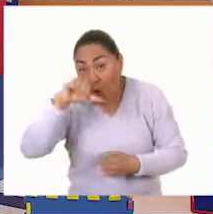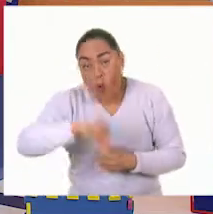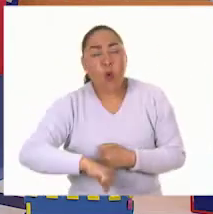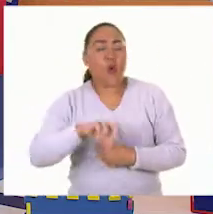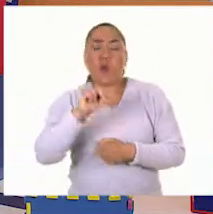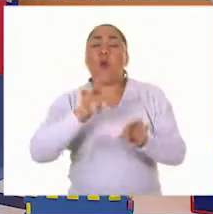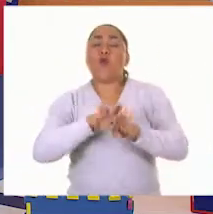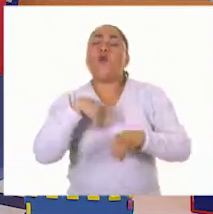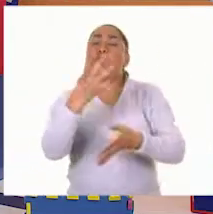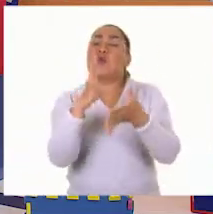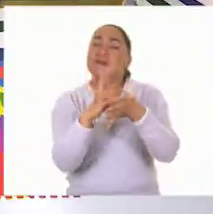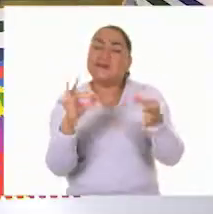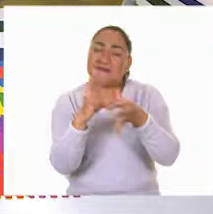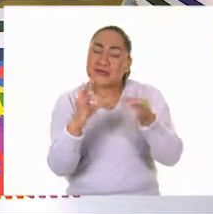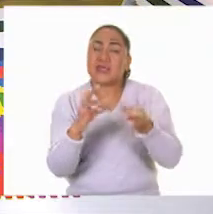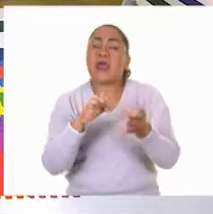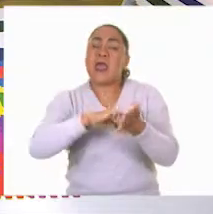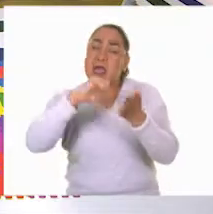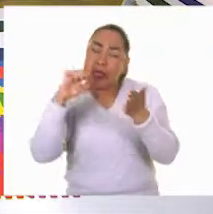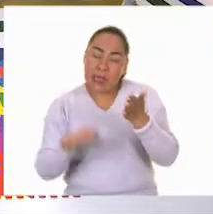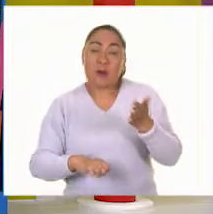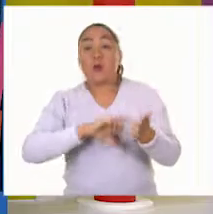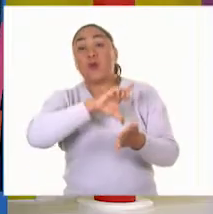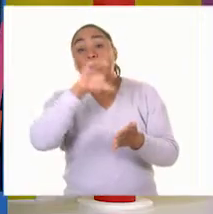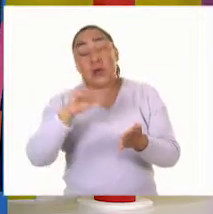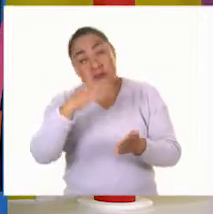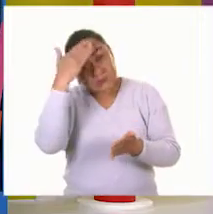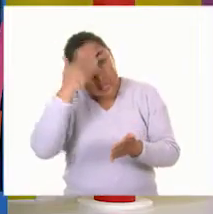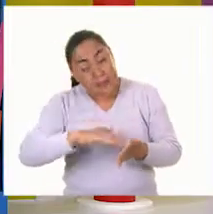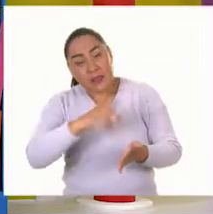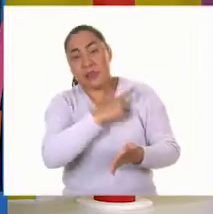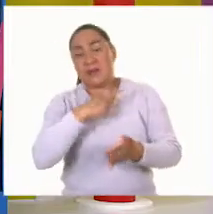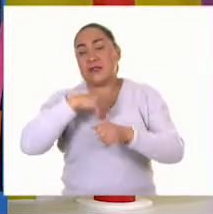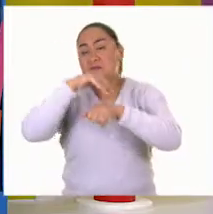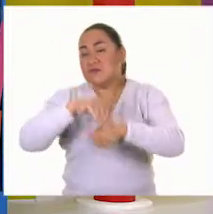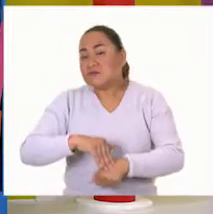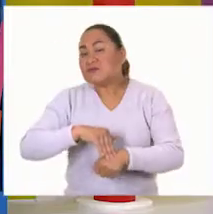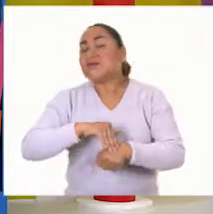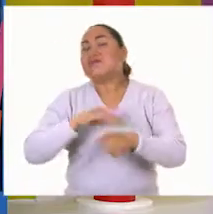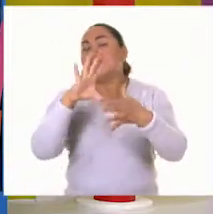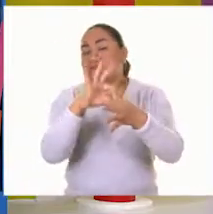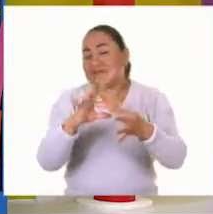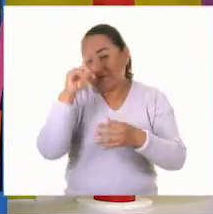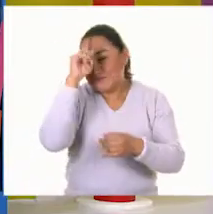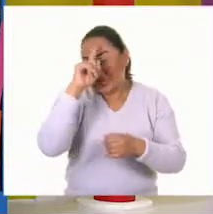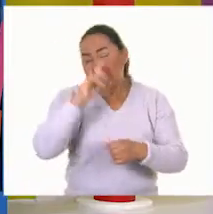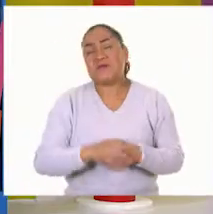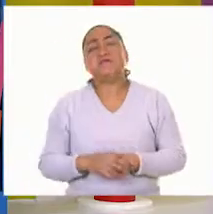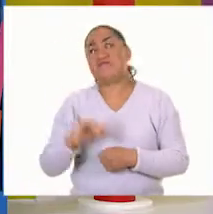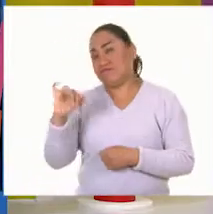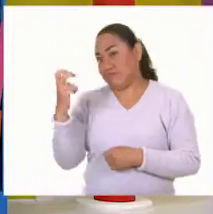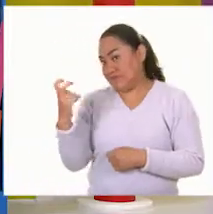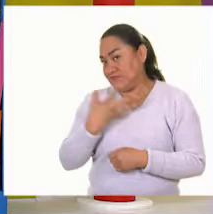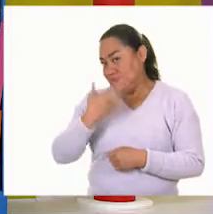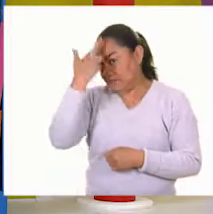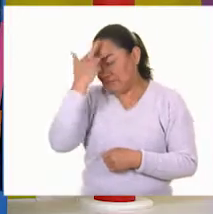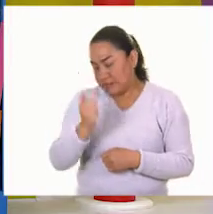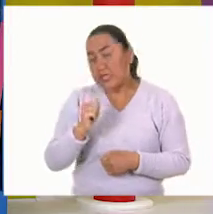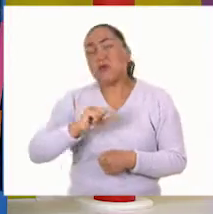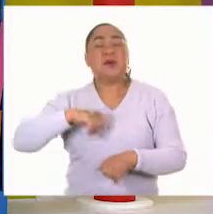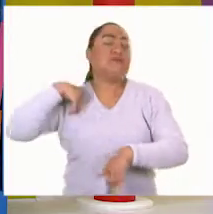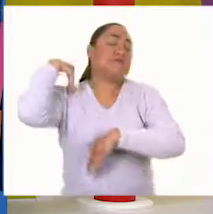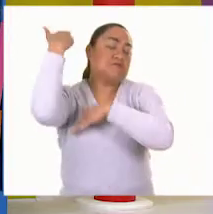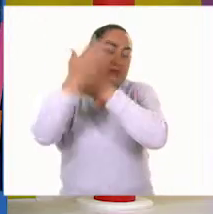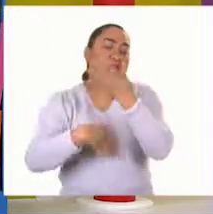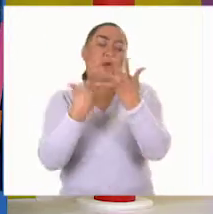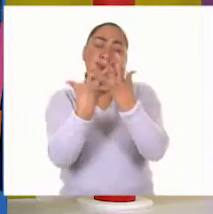indicaciones de los adultos. ¿Es cierto, Esori? Exactamente, profe Danis. Ya habrá tiempo para regresar a las actividades que solíamos hacer y que tanto